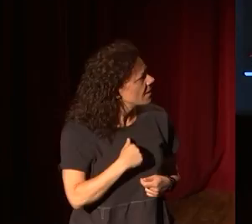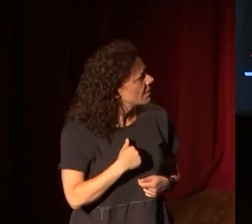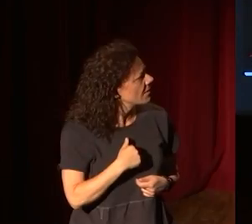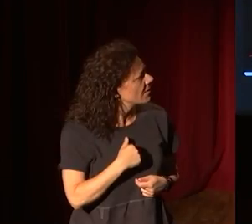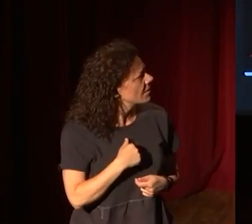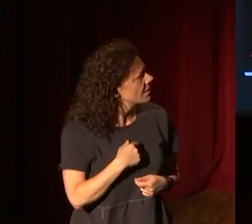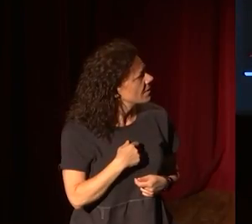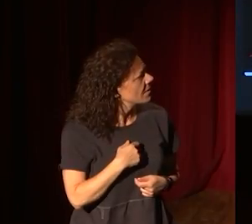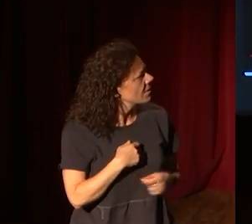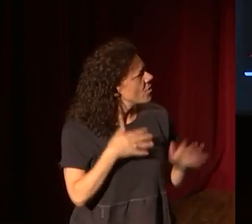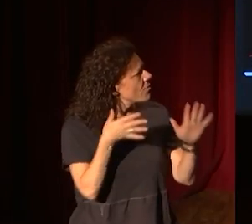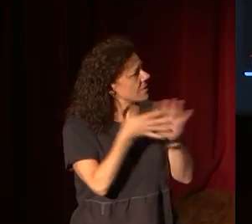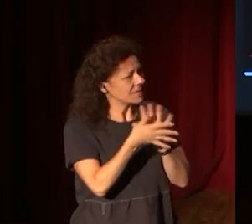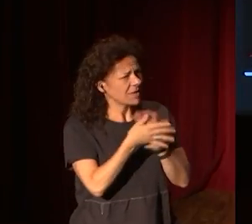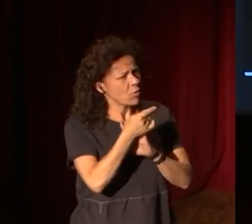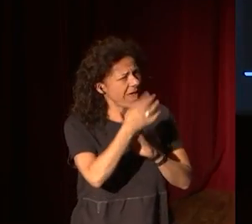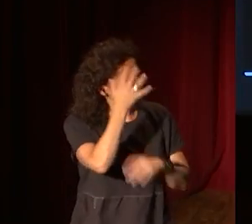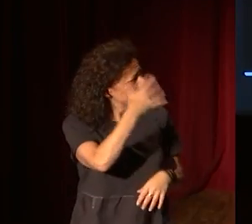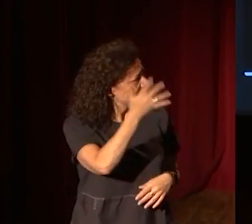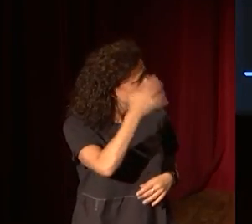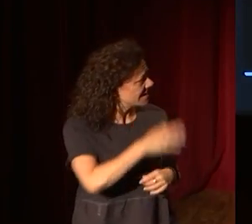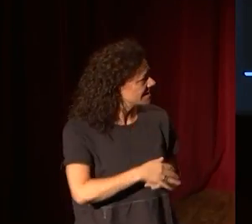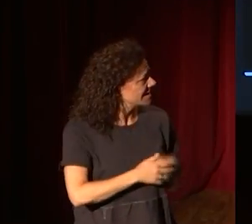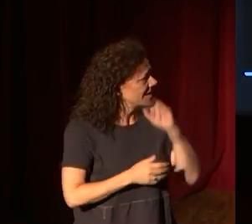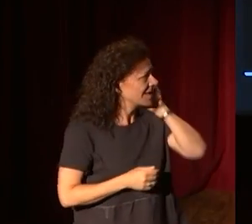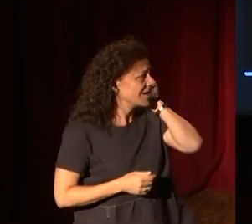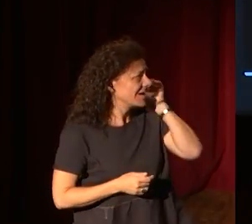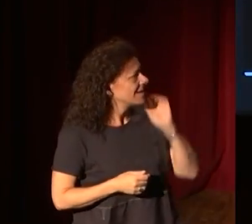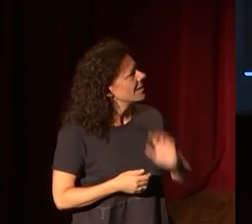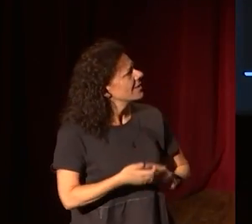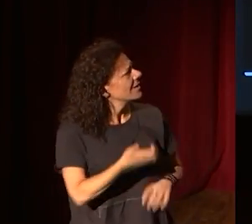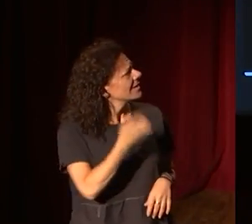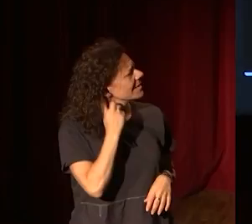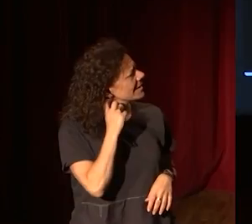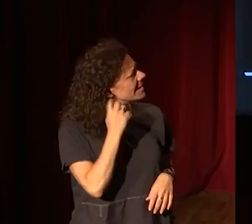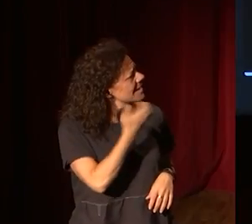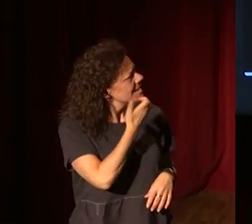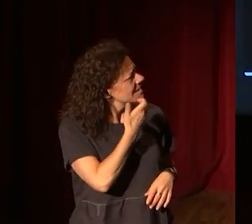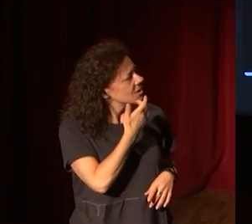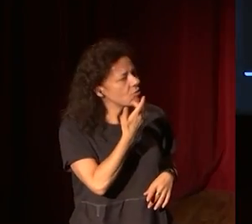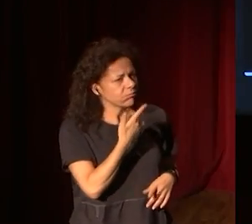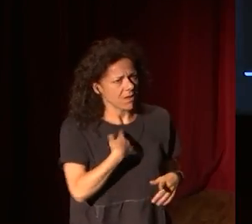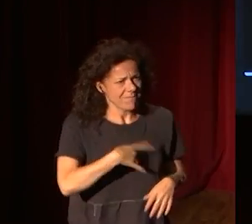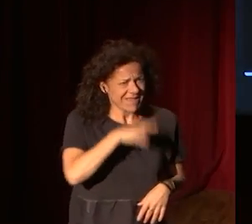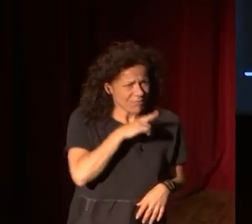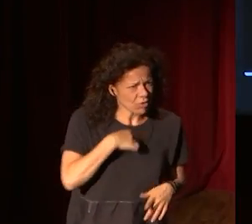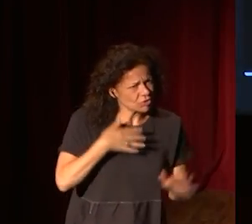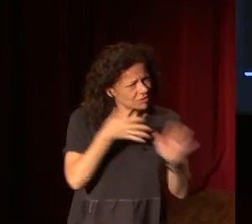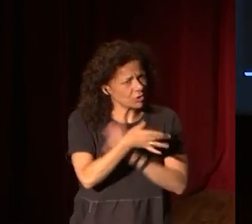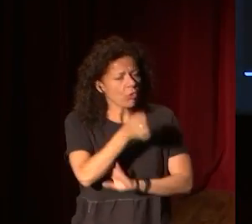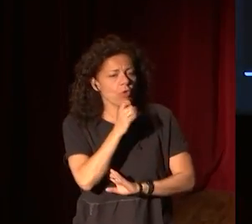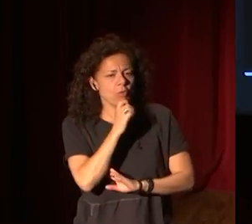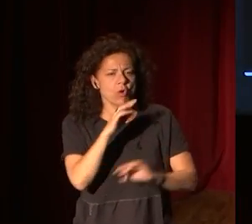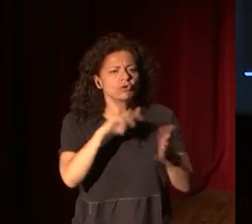fantasía de siempre que os piden algún marrón, pues cómo salir de él y cómo desfacerle entuerto. Hoy vamos a